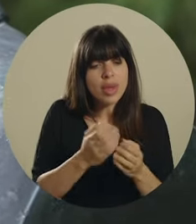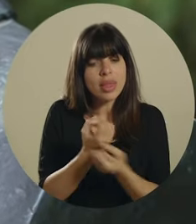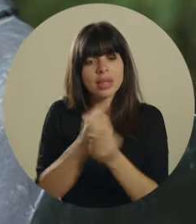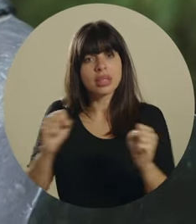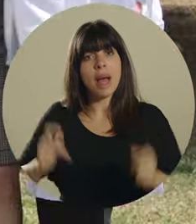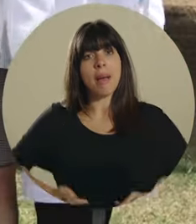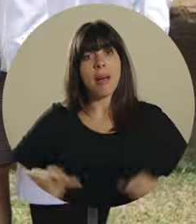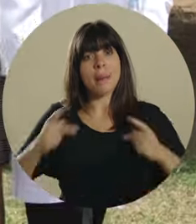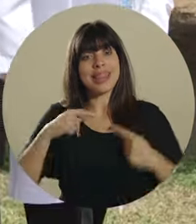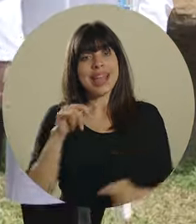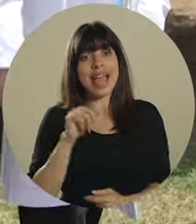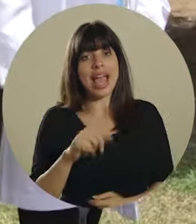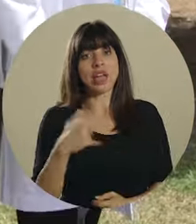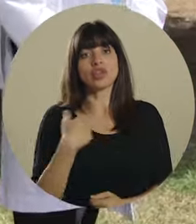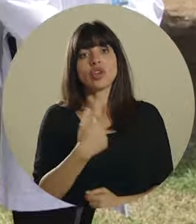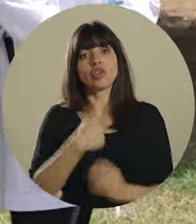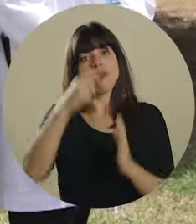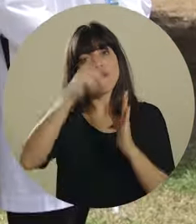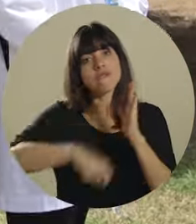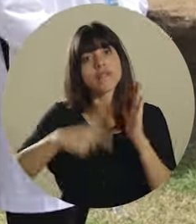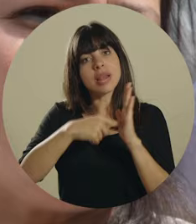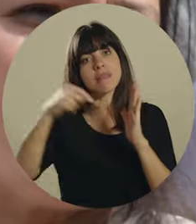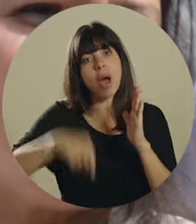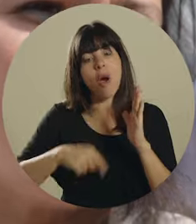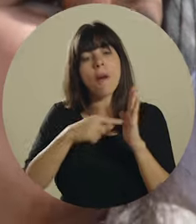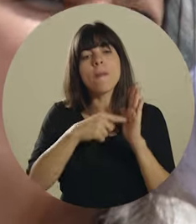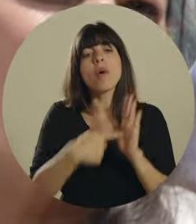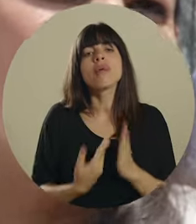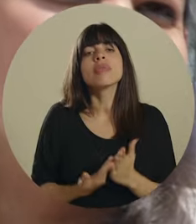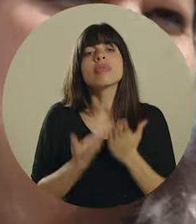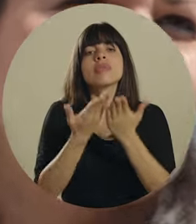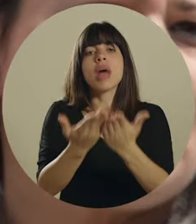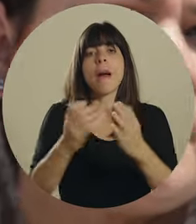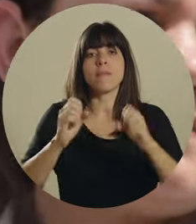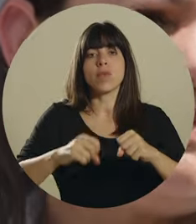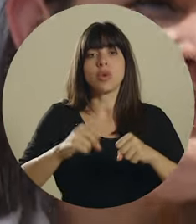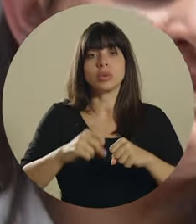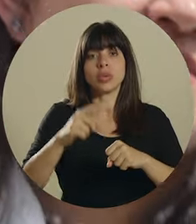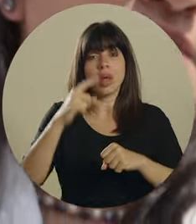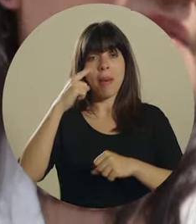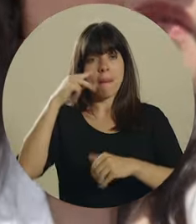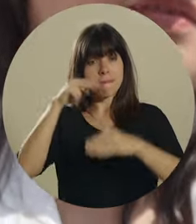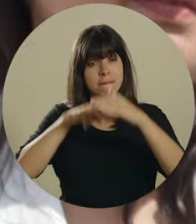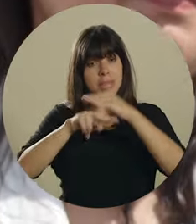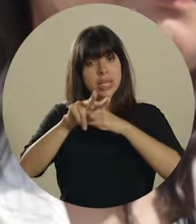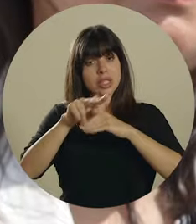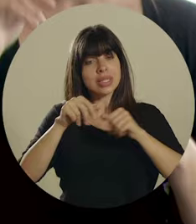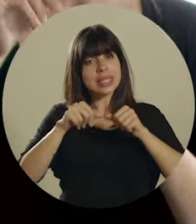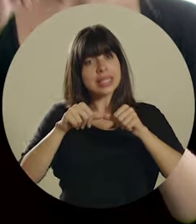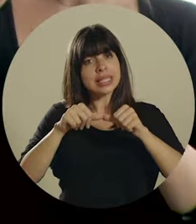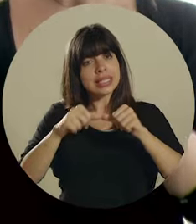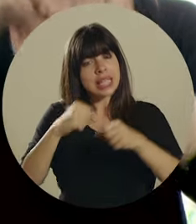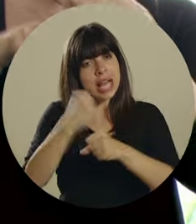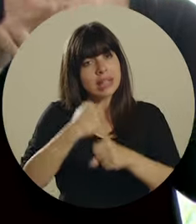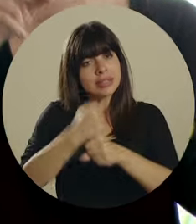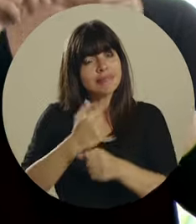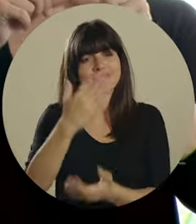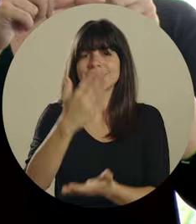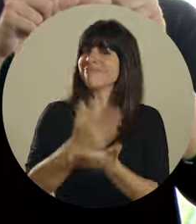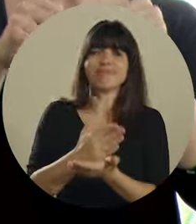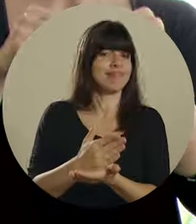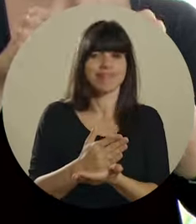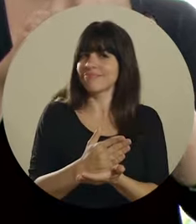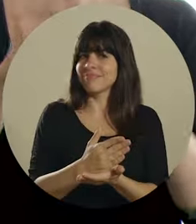y salvan vidas. Eso es lo que estamos firmando hoy. Es dar la posibilidad para que esa visión siga para